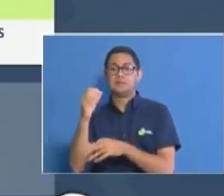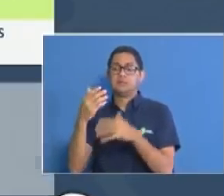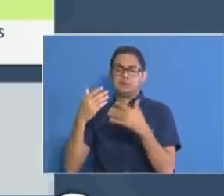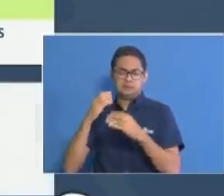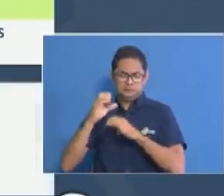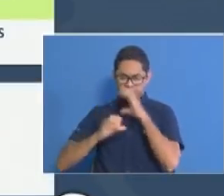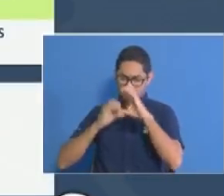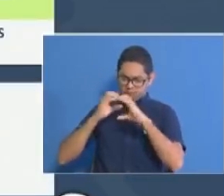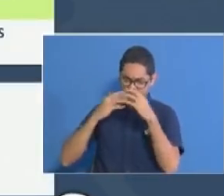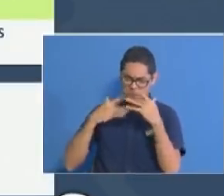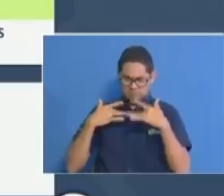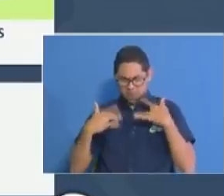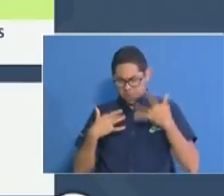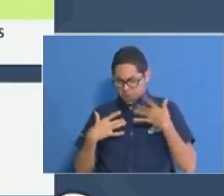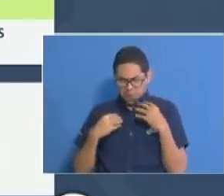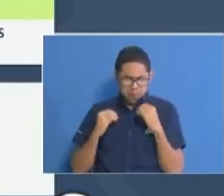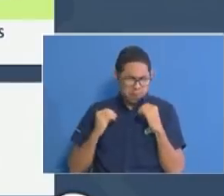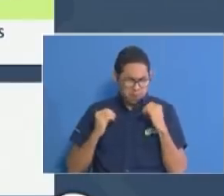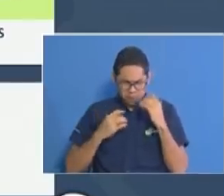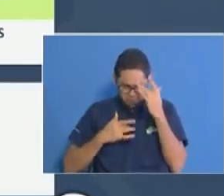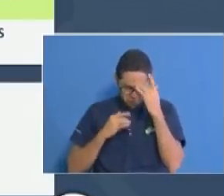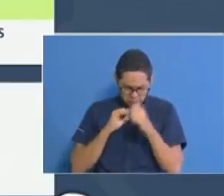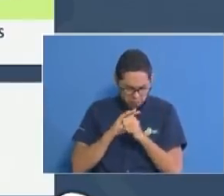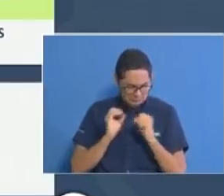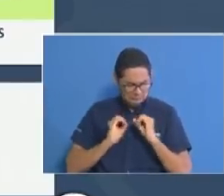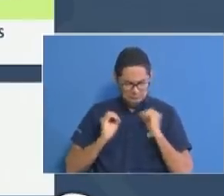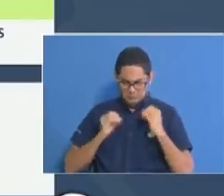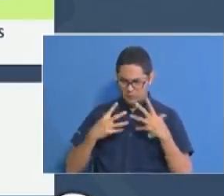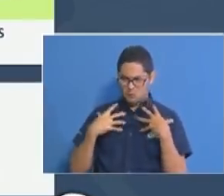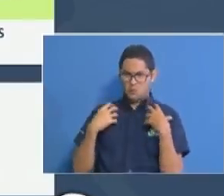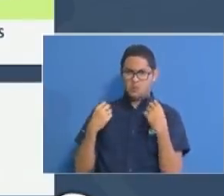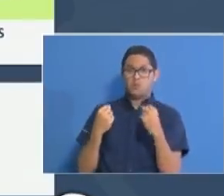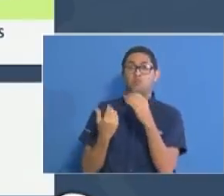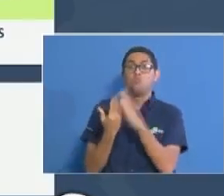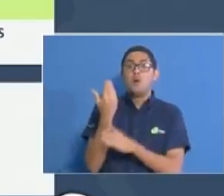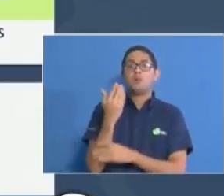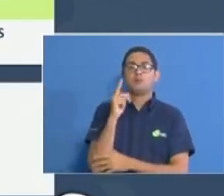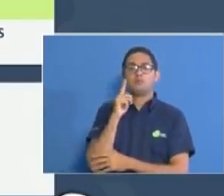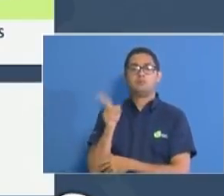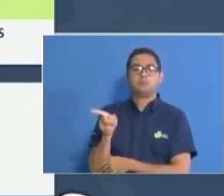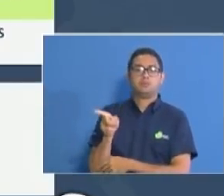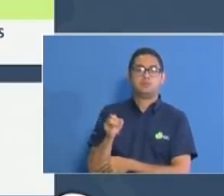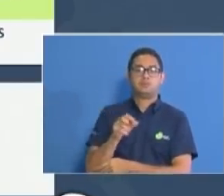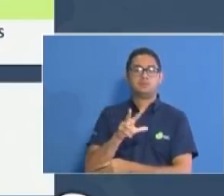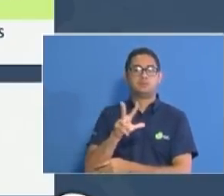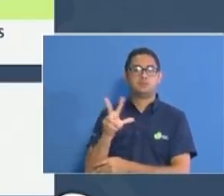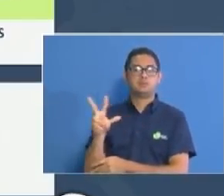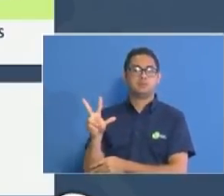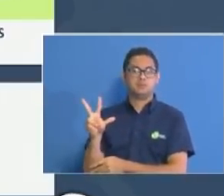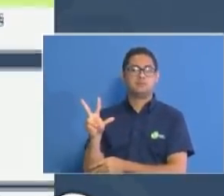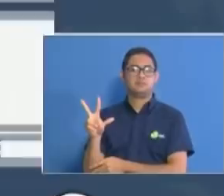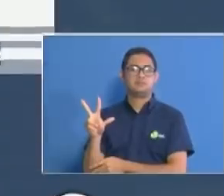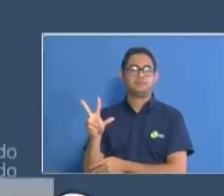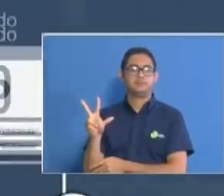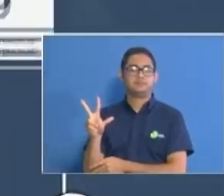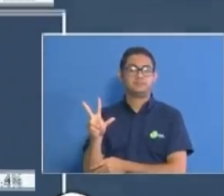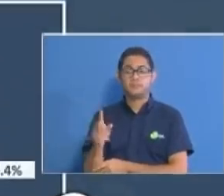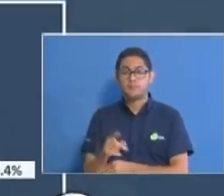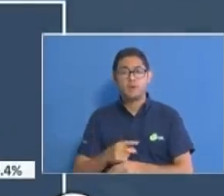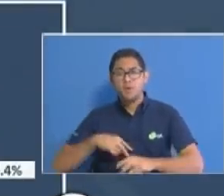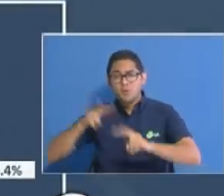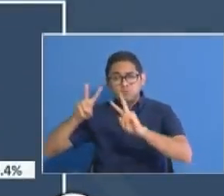cuales 33 son nuevos recuperados clínicamente. Del total de